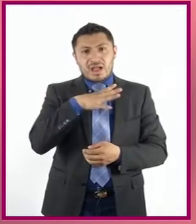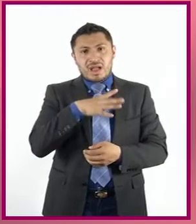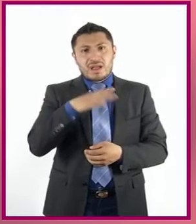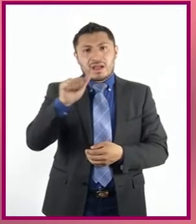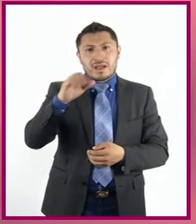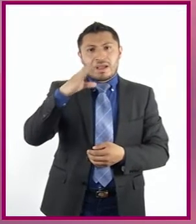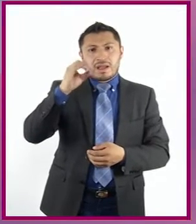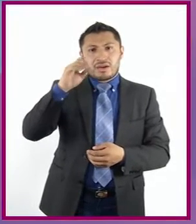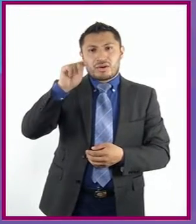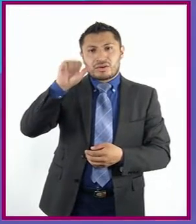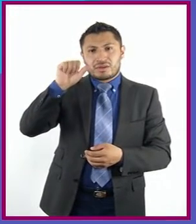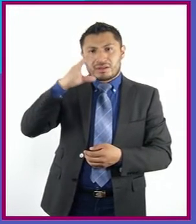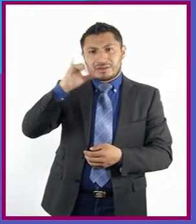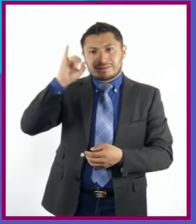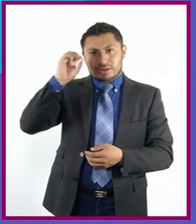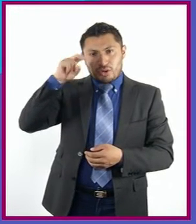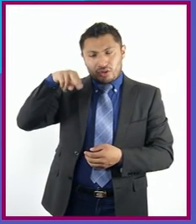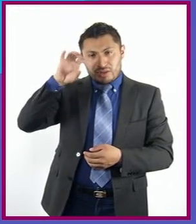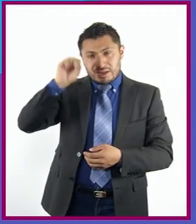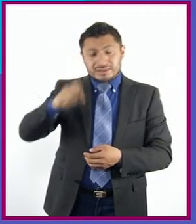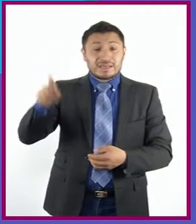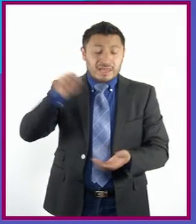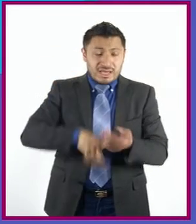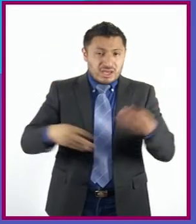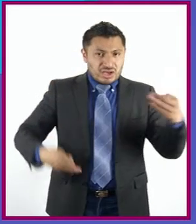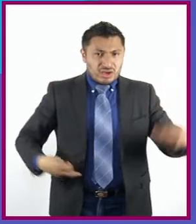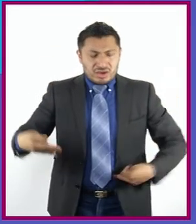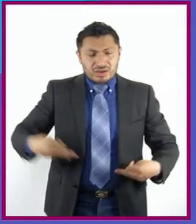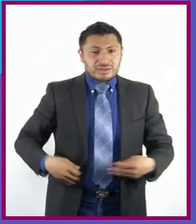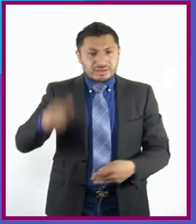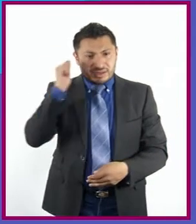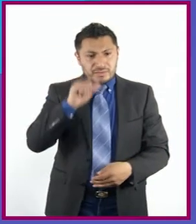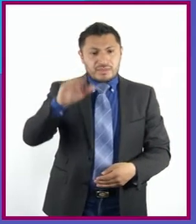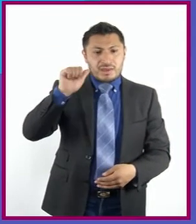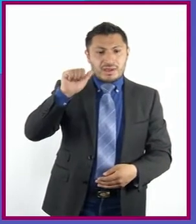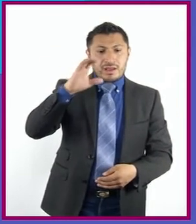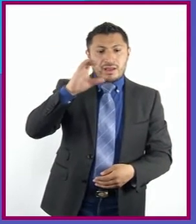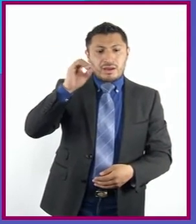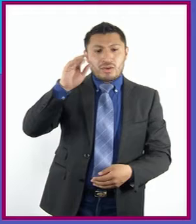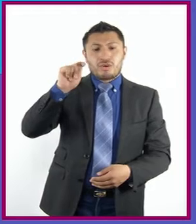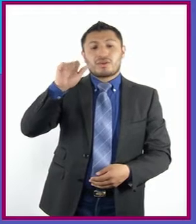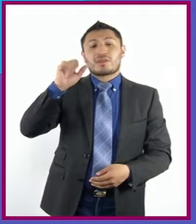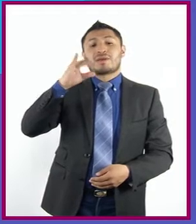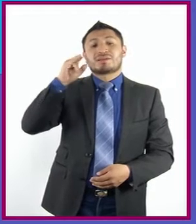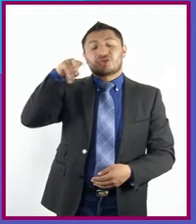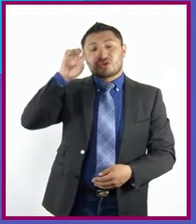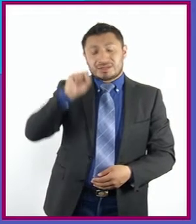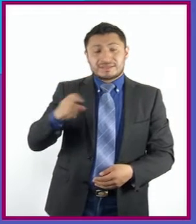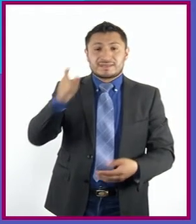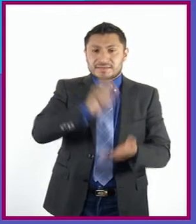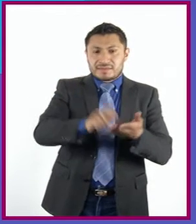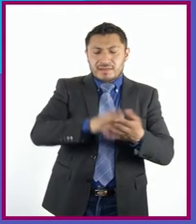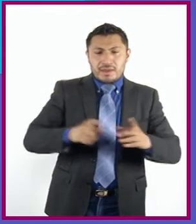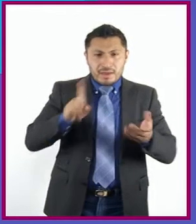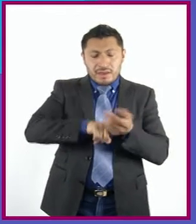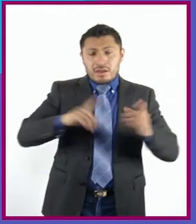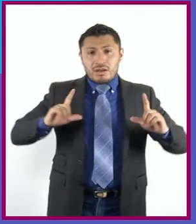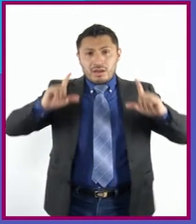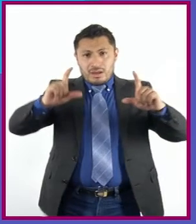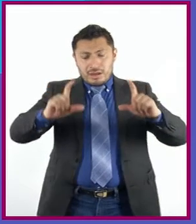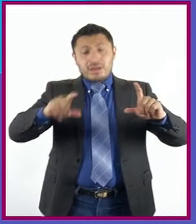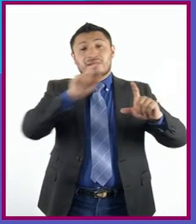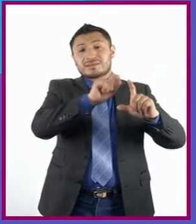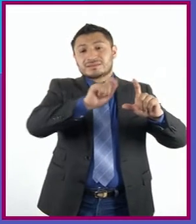acotaciones. En las obras tetrales siempre hay acotaciones. Notas entre paréntesis, cuya función es